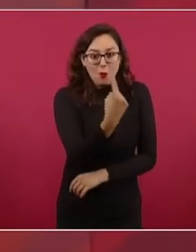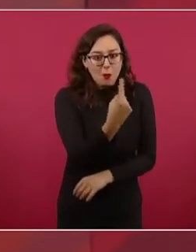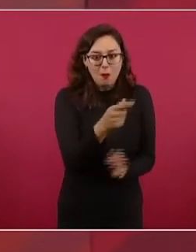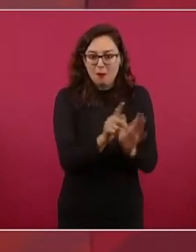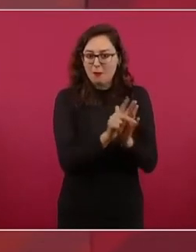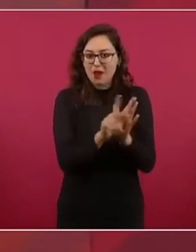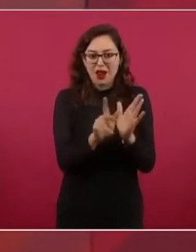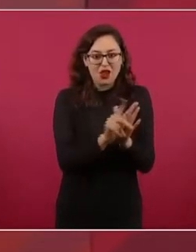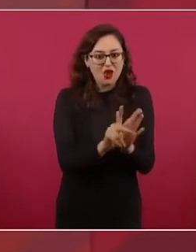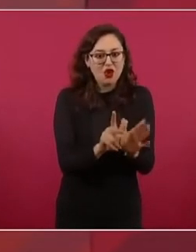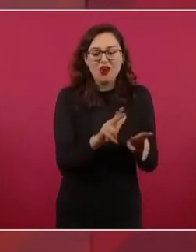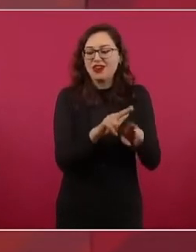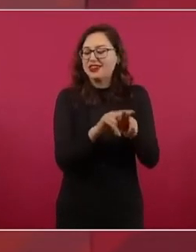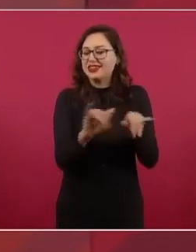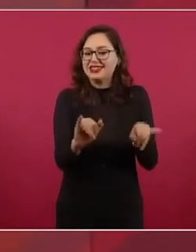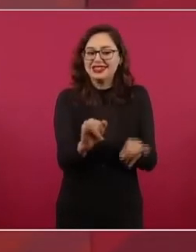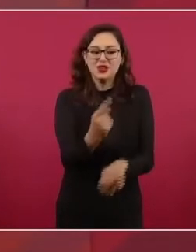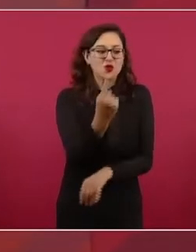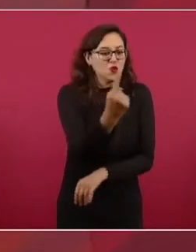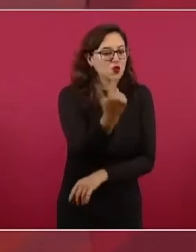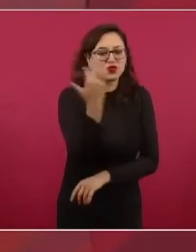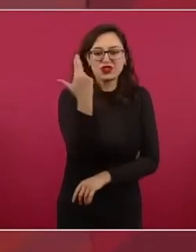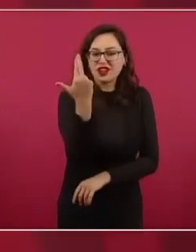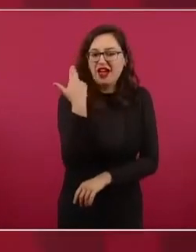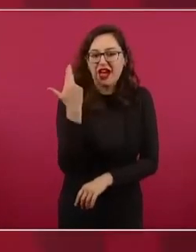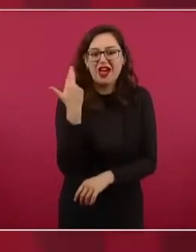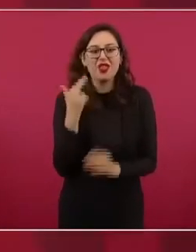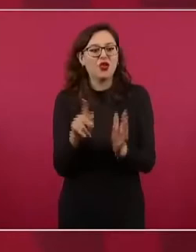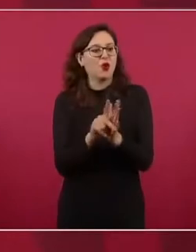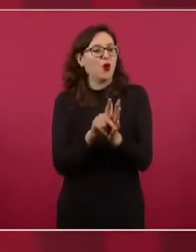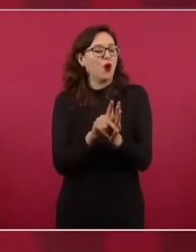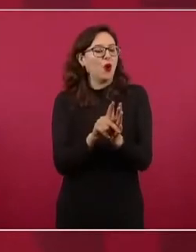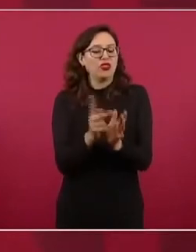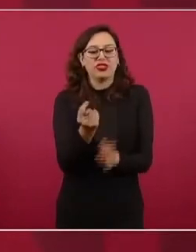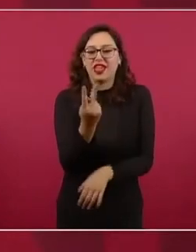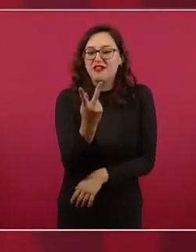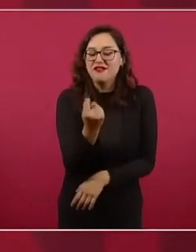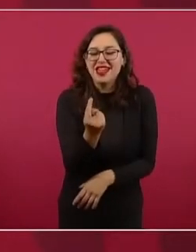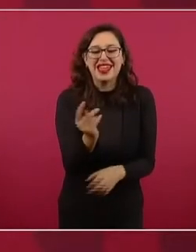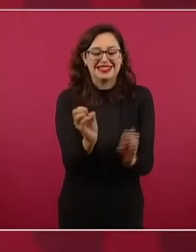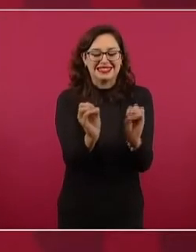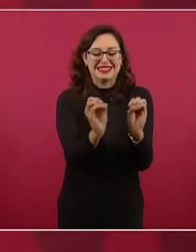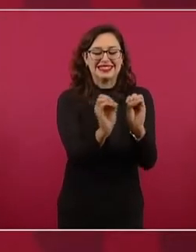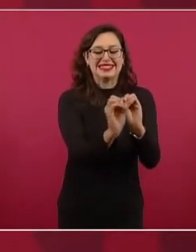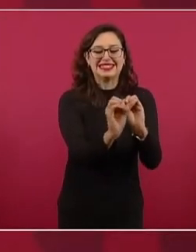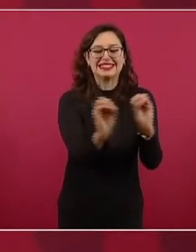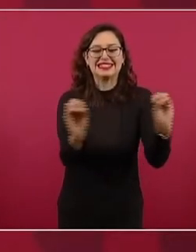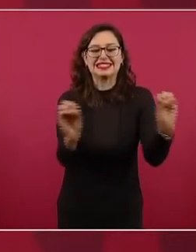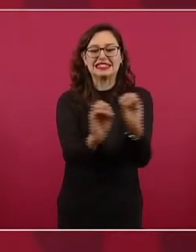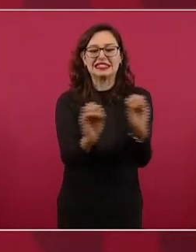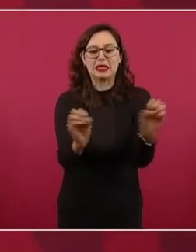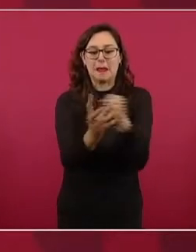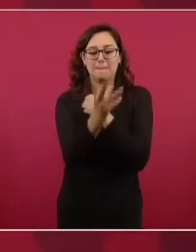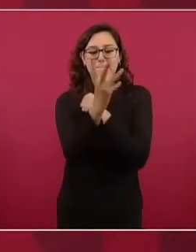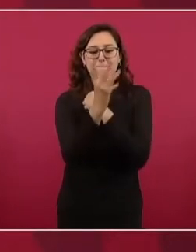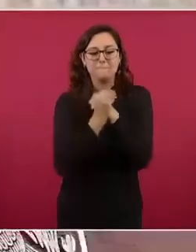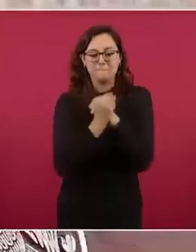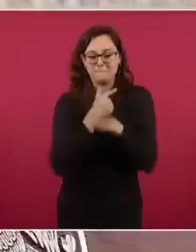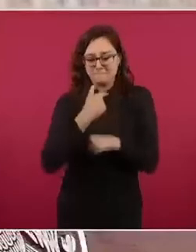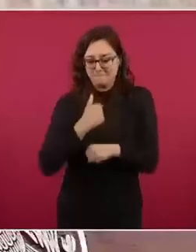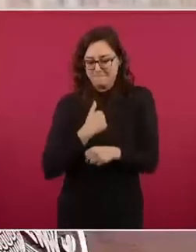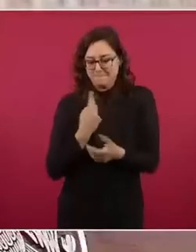ni entrevistas de radio, ni entrevistas de televisión, ni